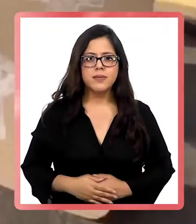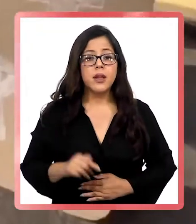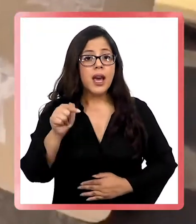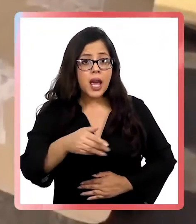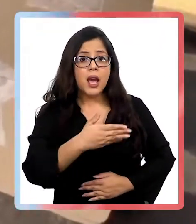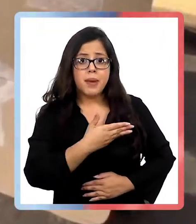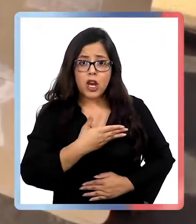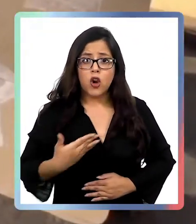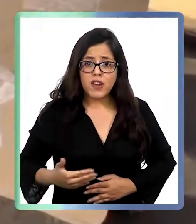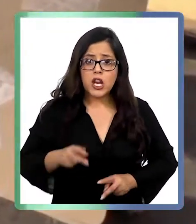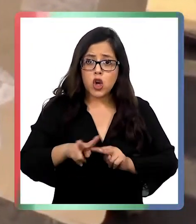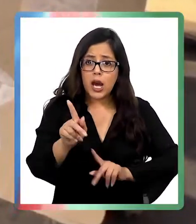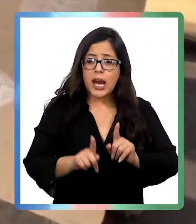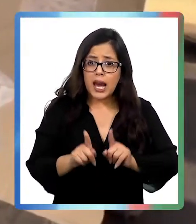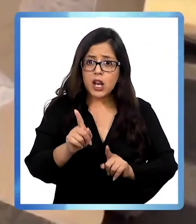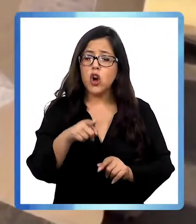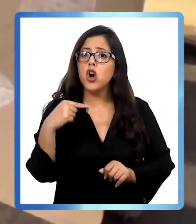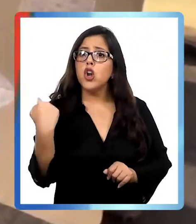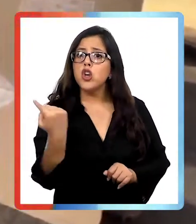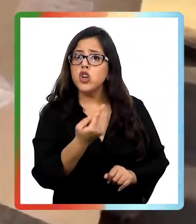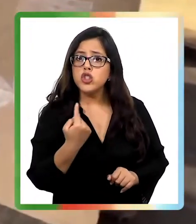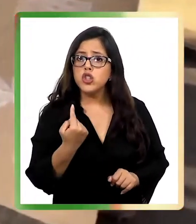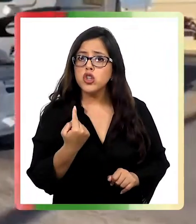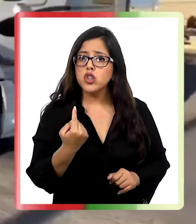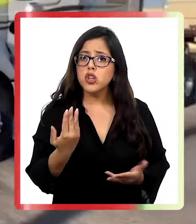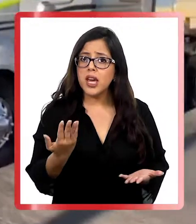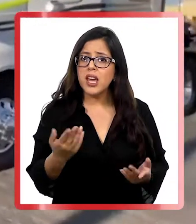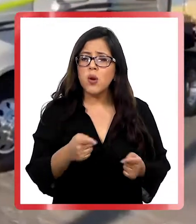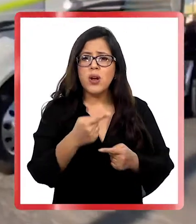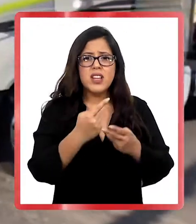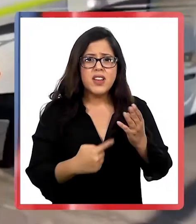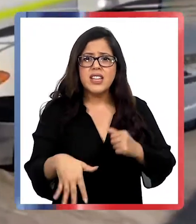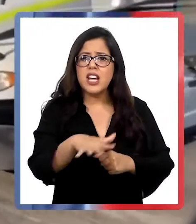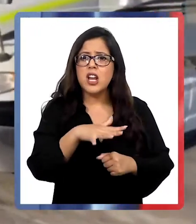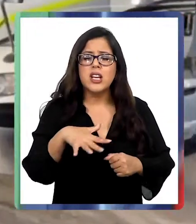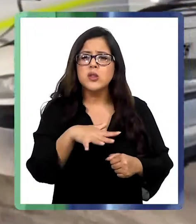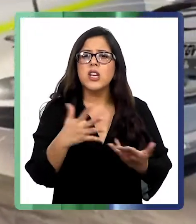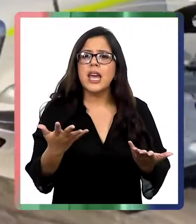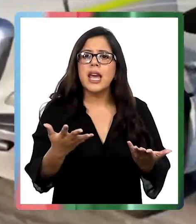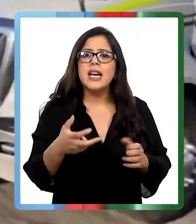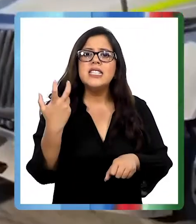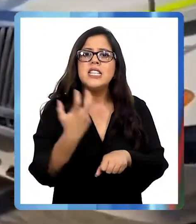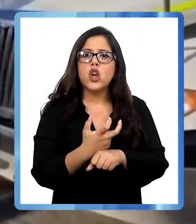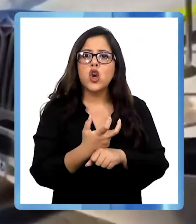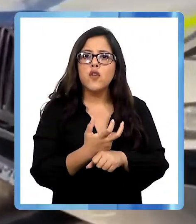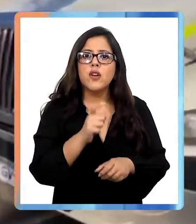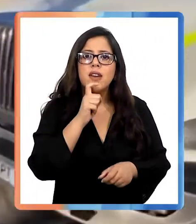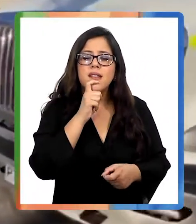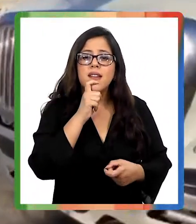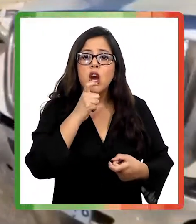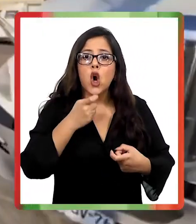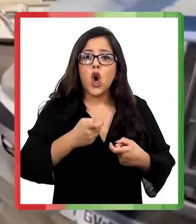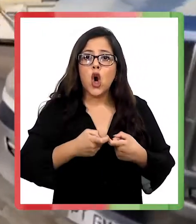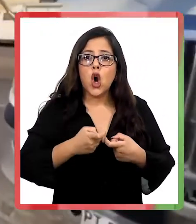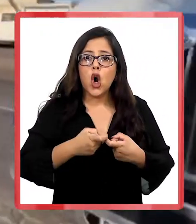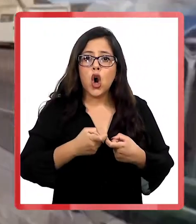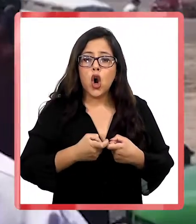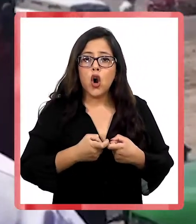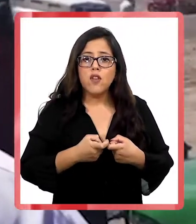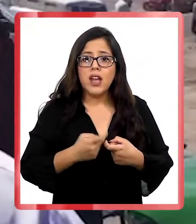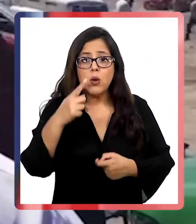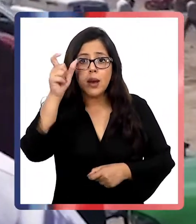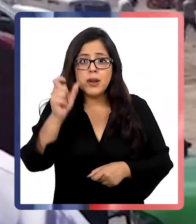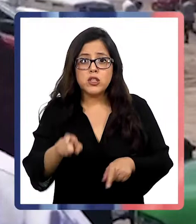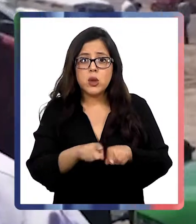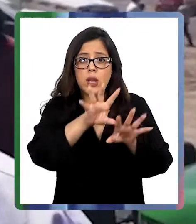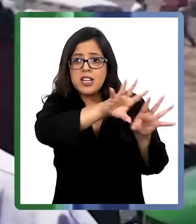Para que el gobierno abra los ojos, nosotros aquí en Calama hemos tenido muchas situaciones de robo de cobre. En el cual el último evento que tuvimos, a un